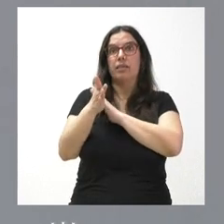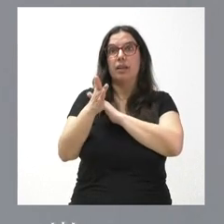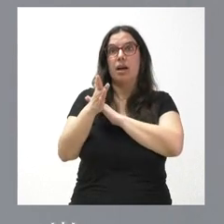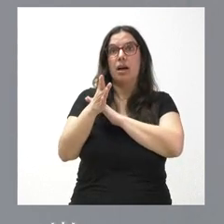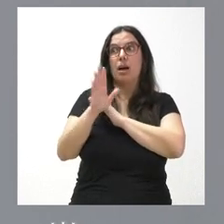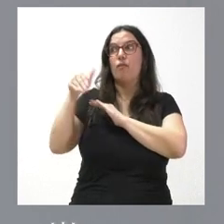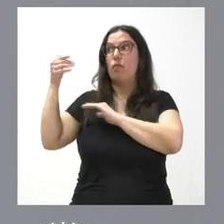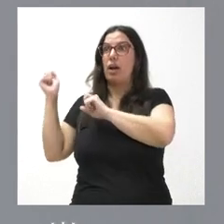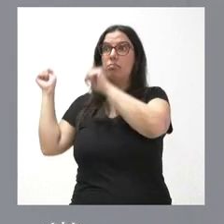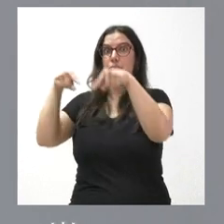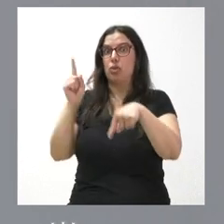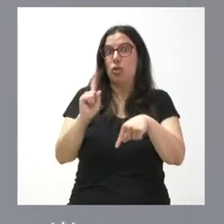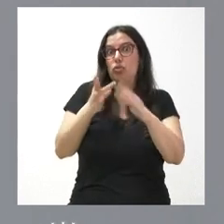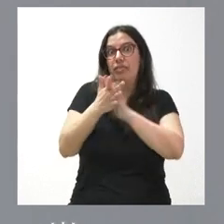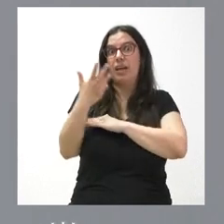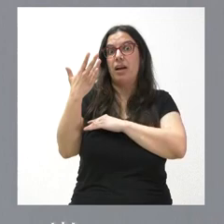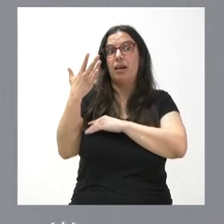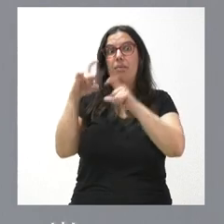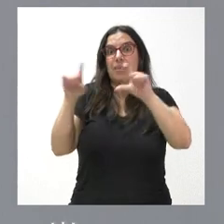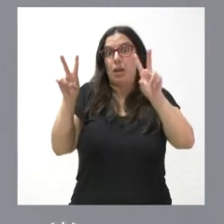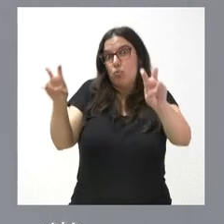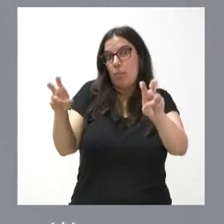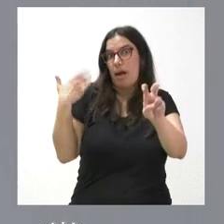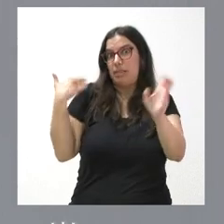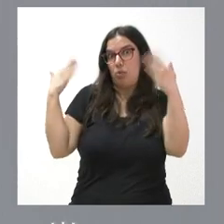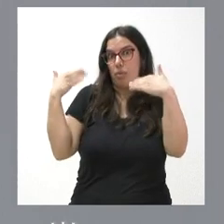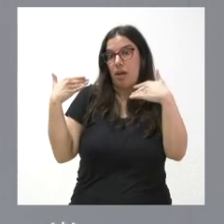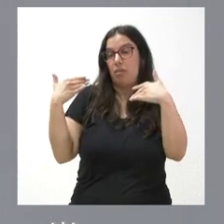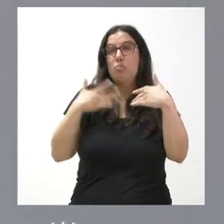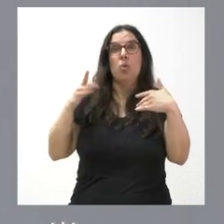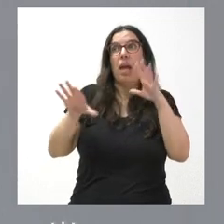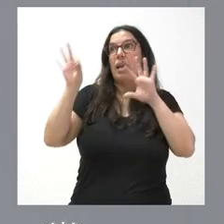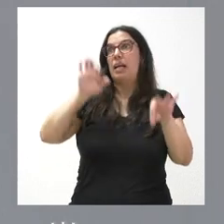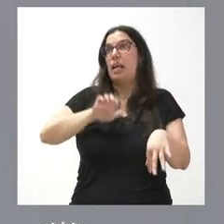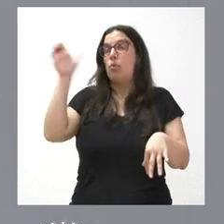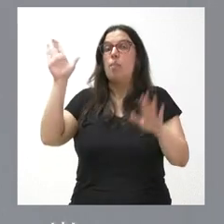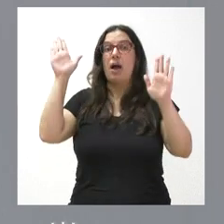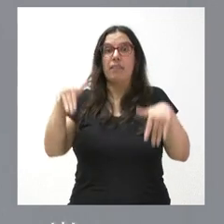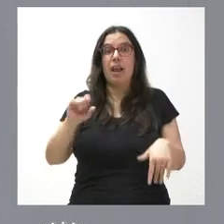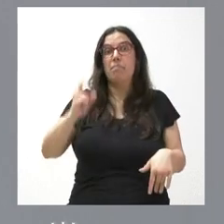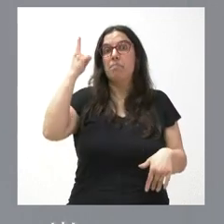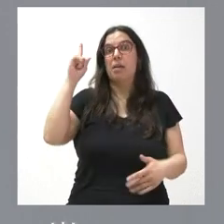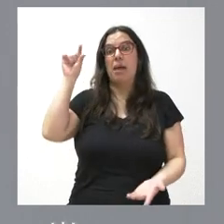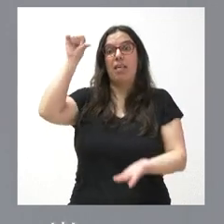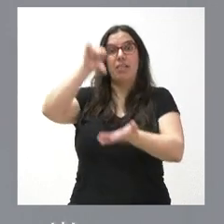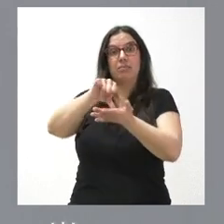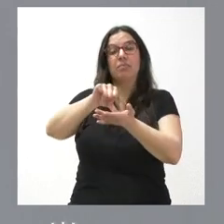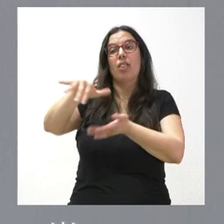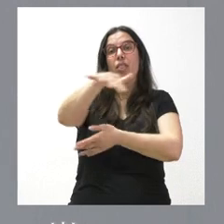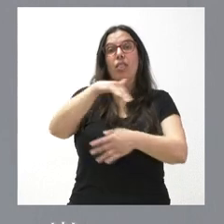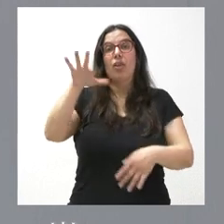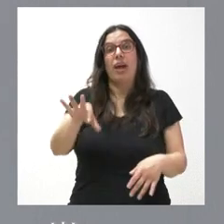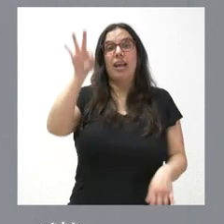una empresa que no existía, que se podía haber ubicado en cualquier lugar de Europa. Y es un privilegio que el primer sitio donde se va a producir este